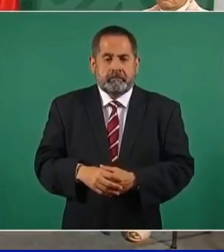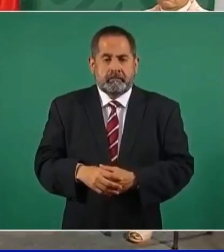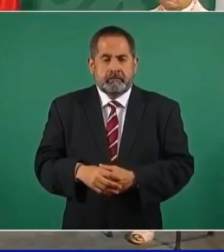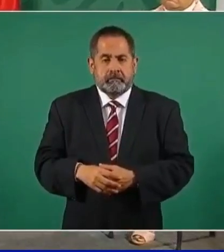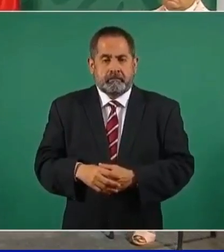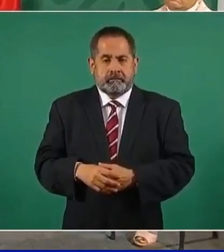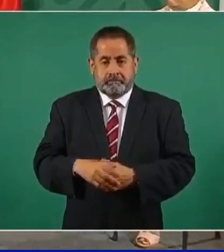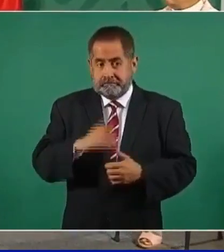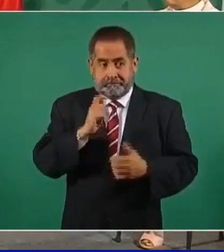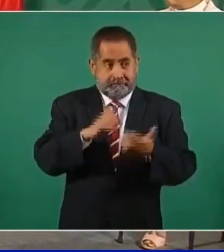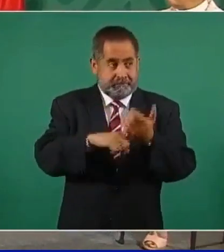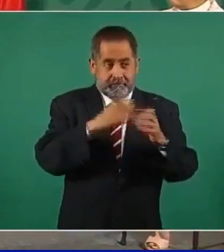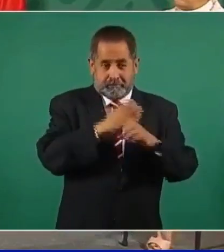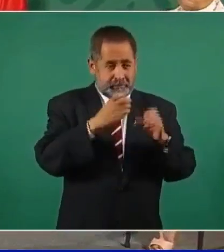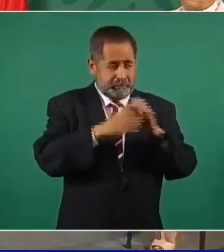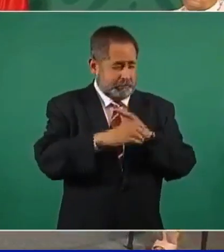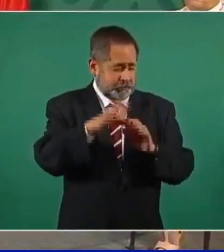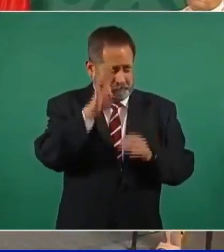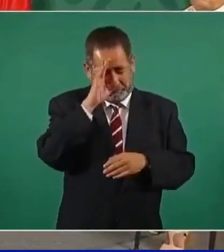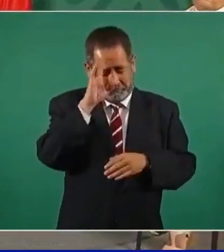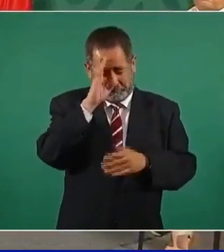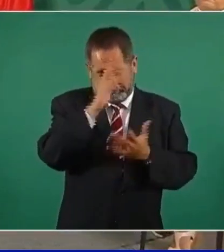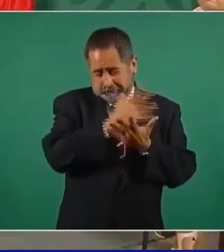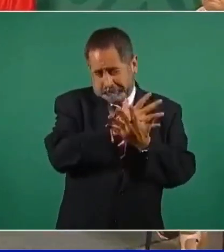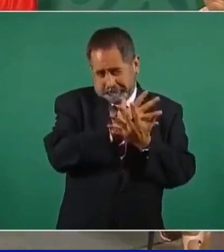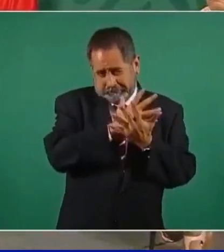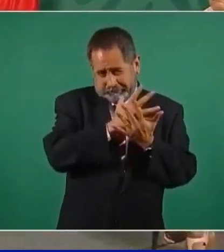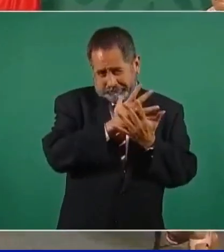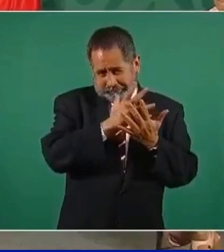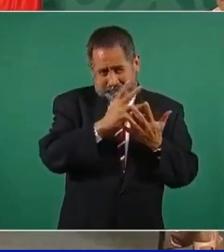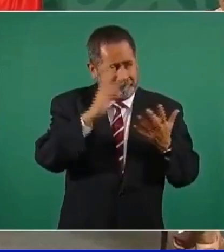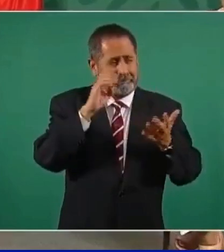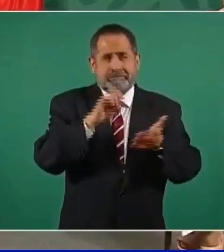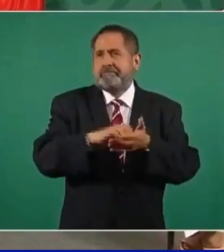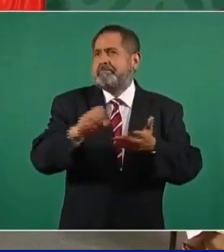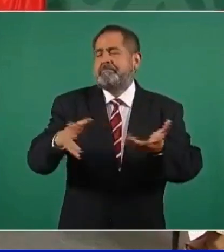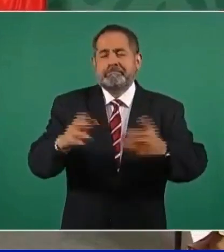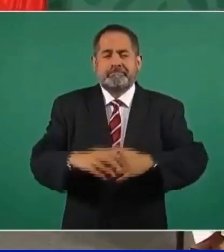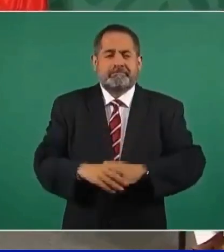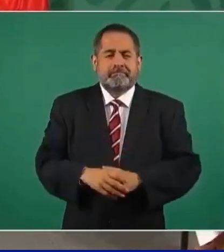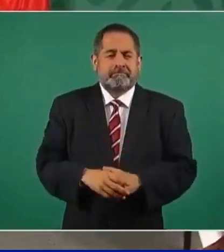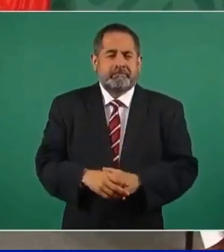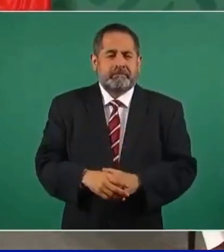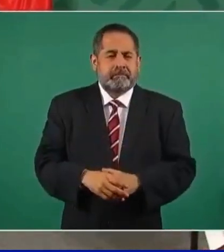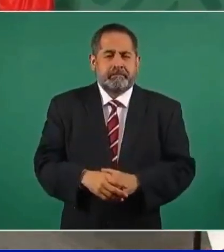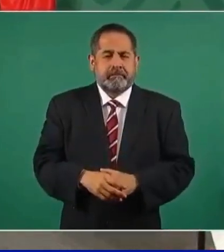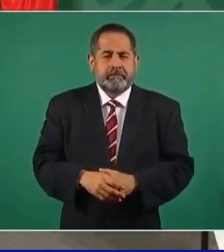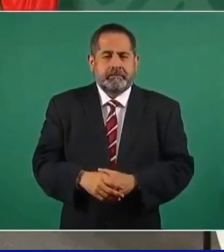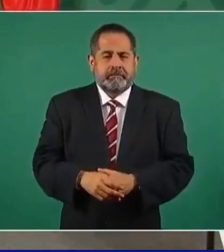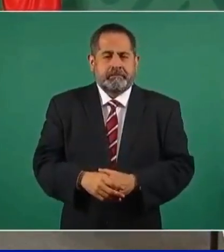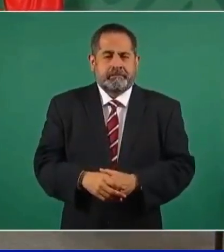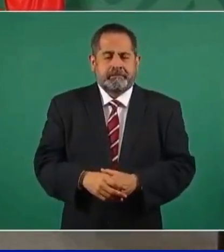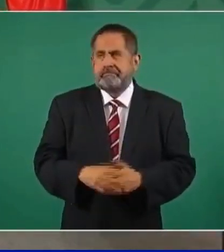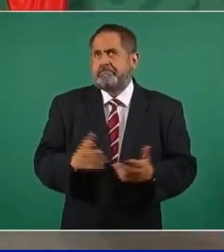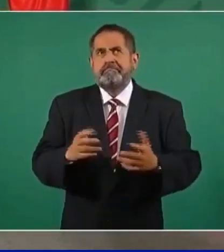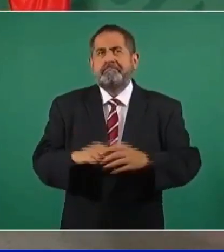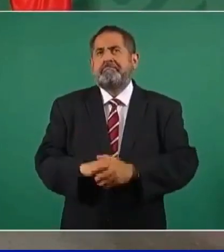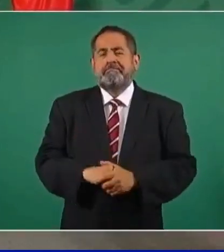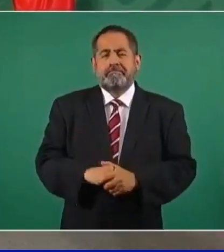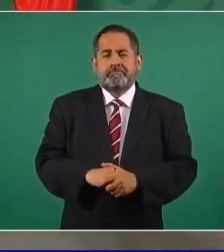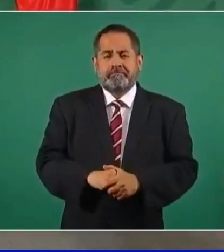pero estoy hablando de algo como, bueno, ni